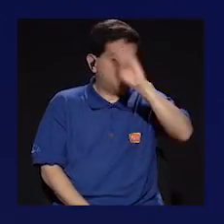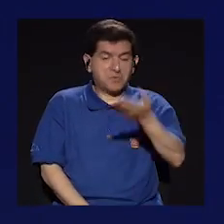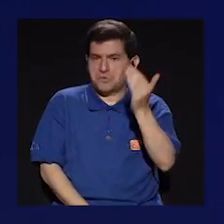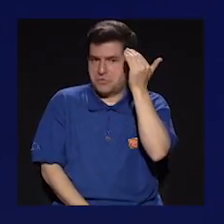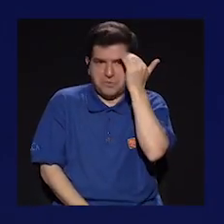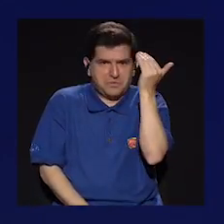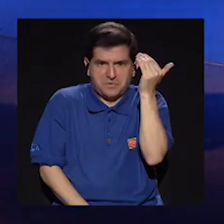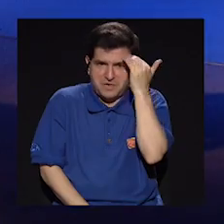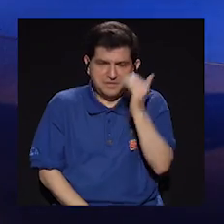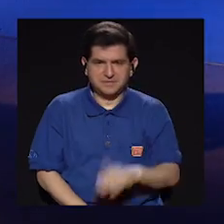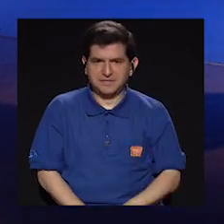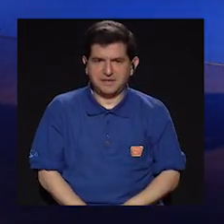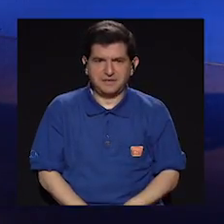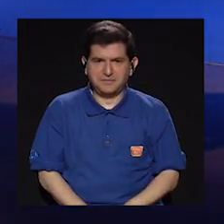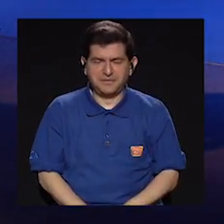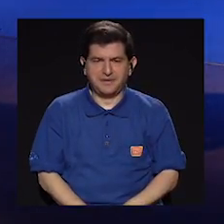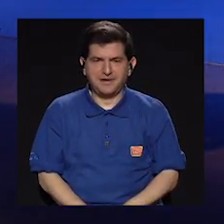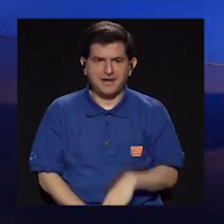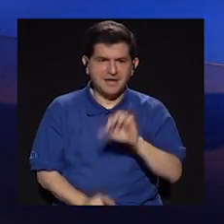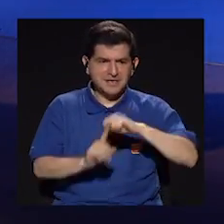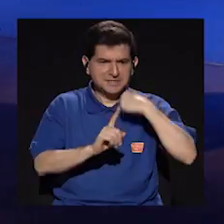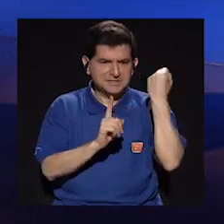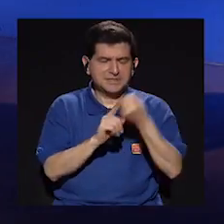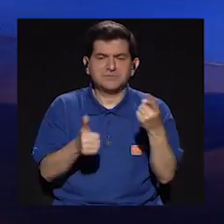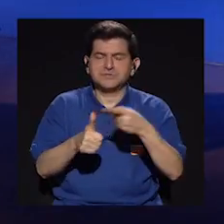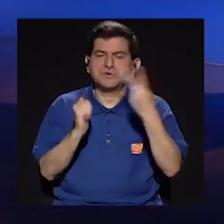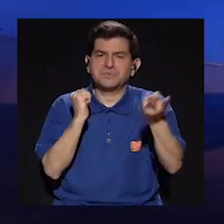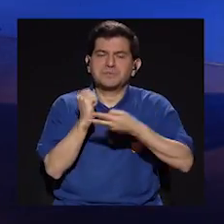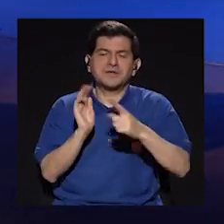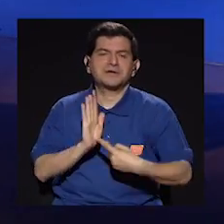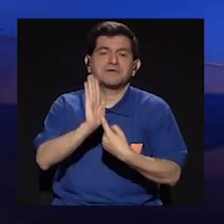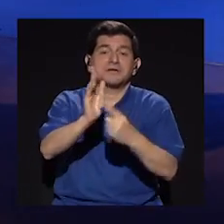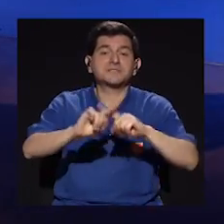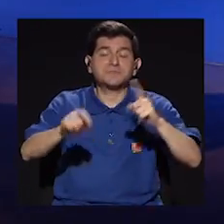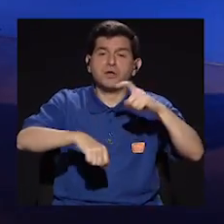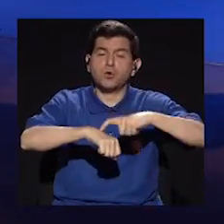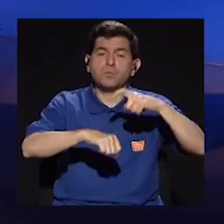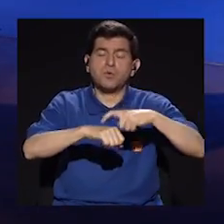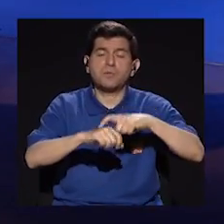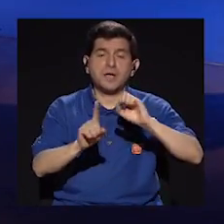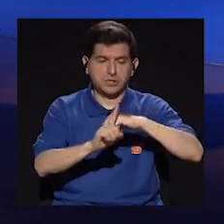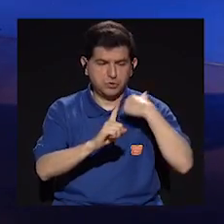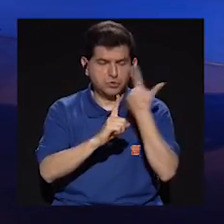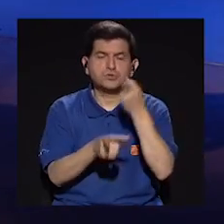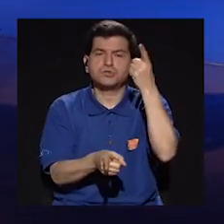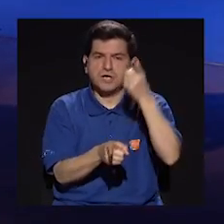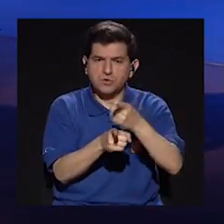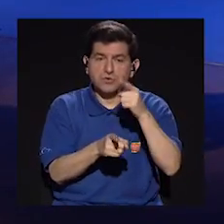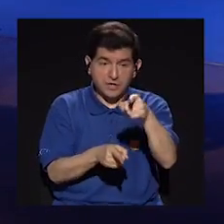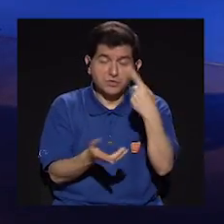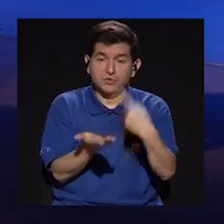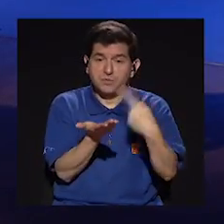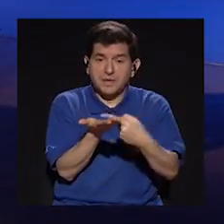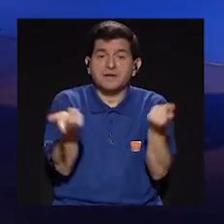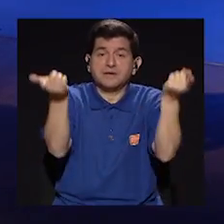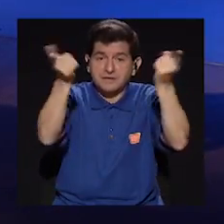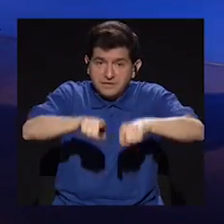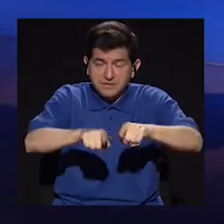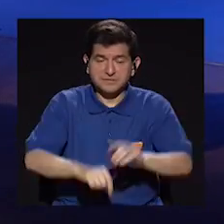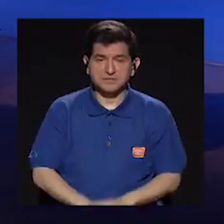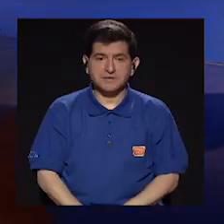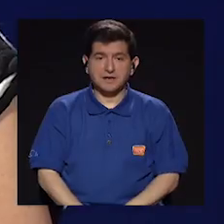porque uno nunca sabe o no podía saber cuándo se iba a estrenar, pero llega un momento oportuno socialmente para ese tipo de discusiones.